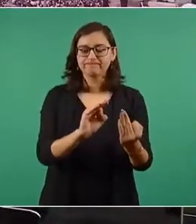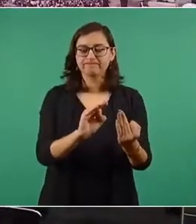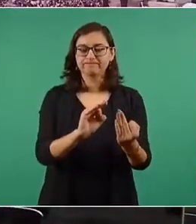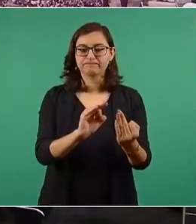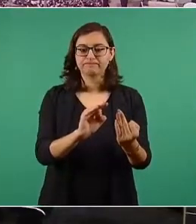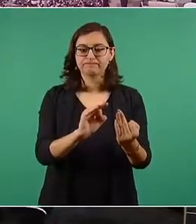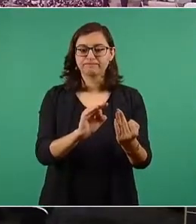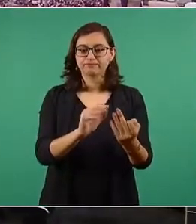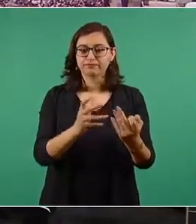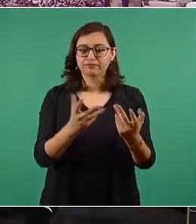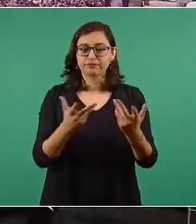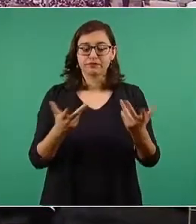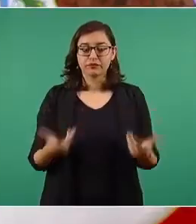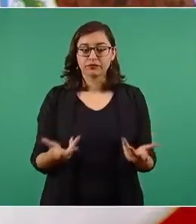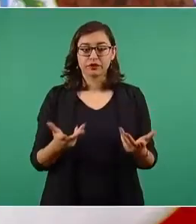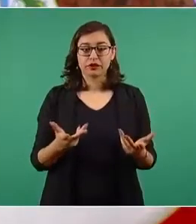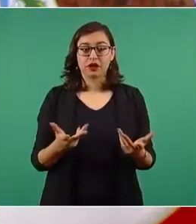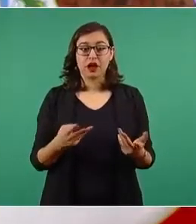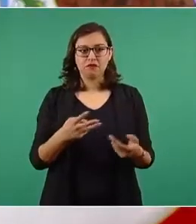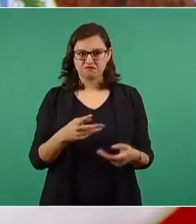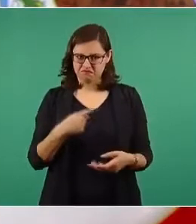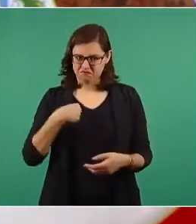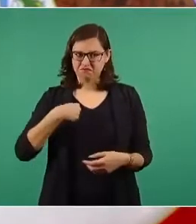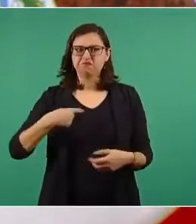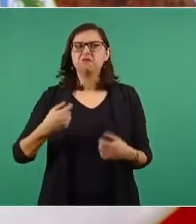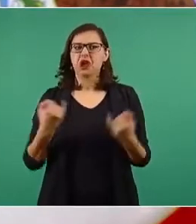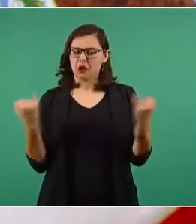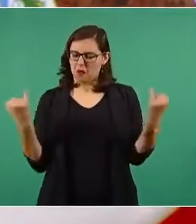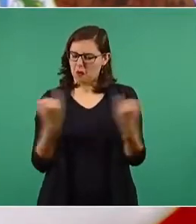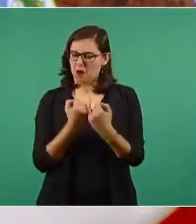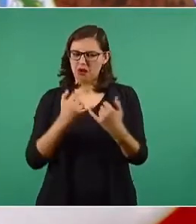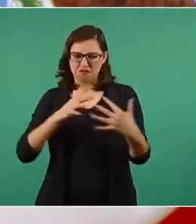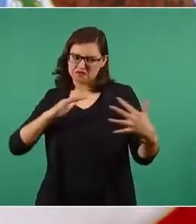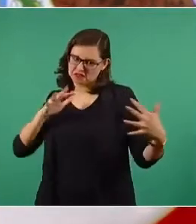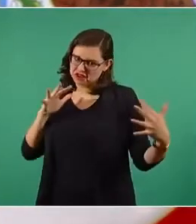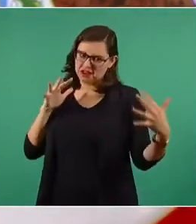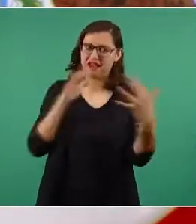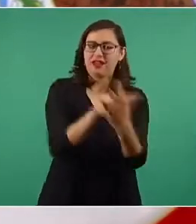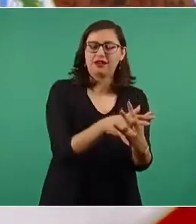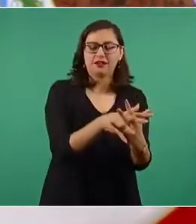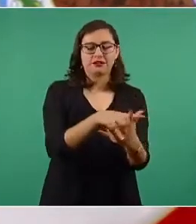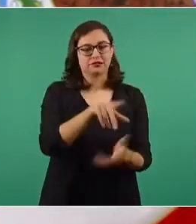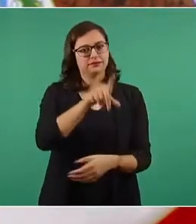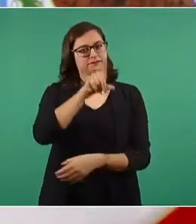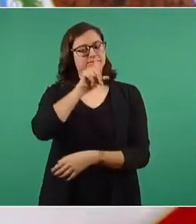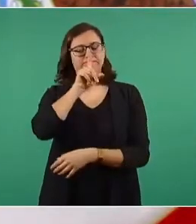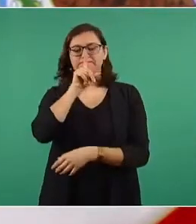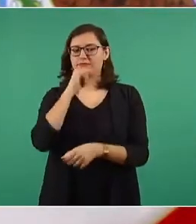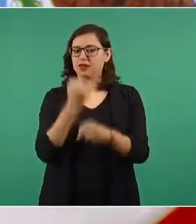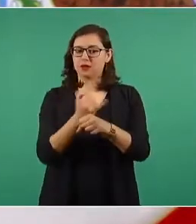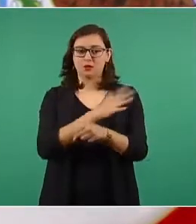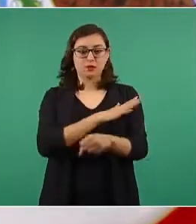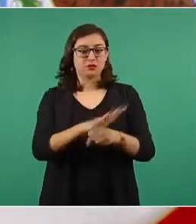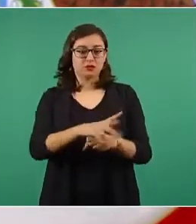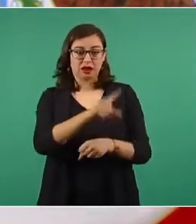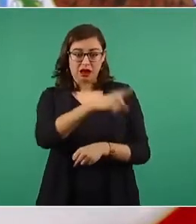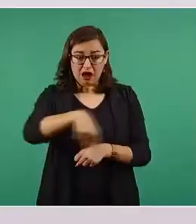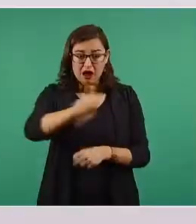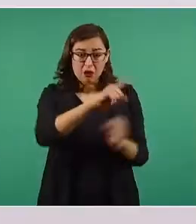no declarándoles la guerra, porque la violencia no se puede enfrentar con la violencia,